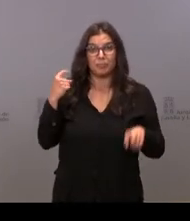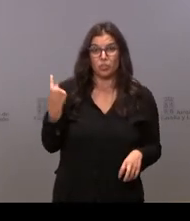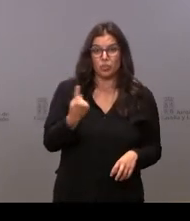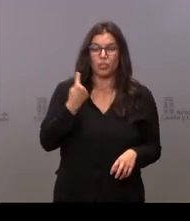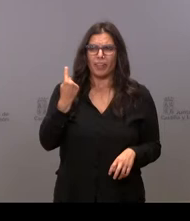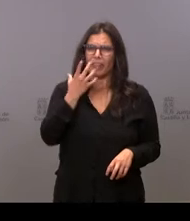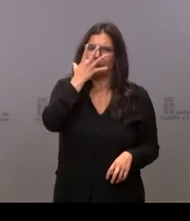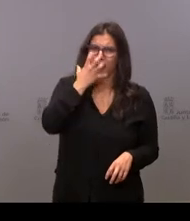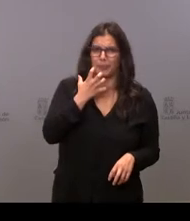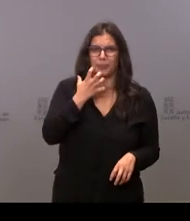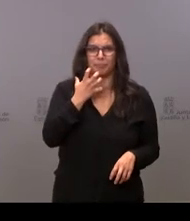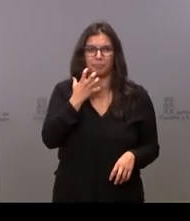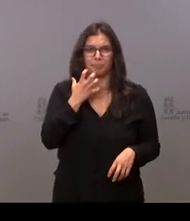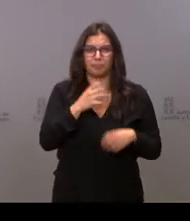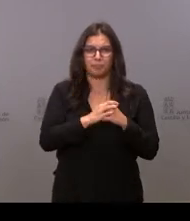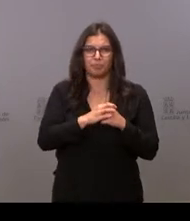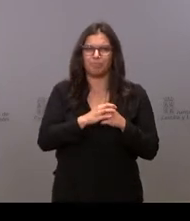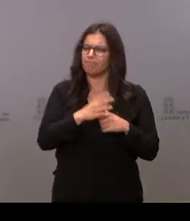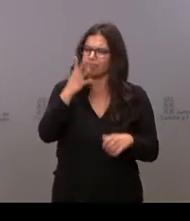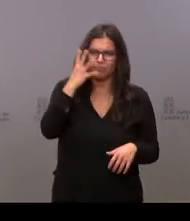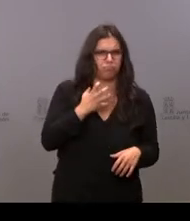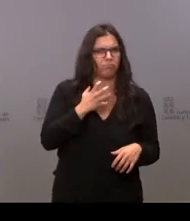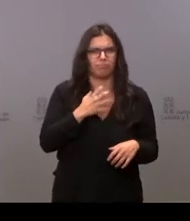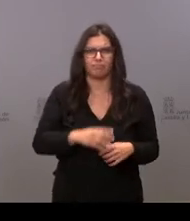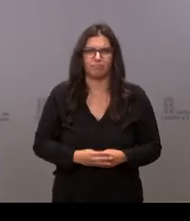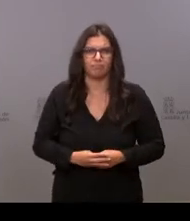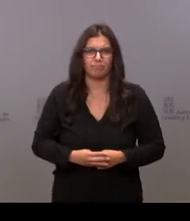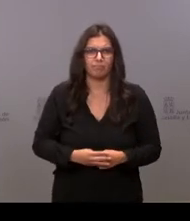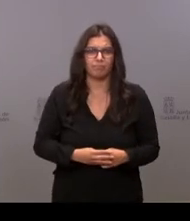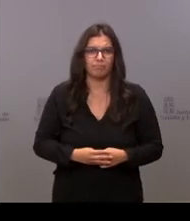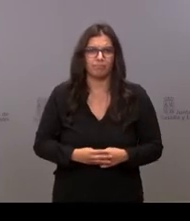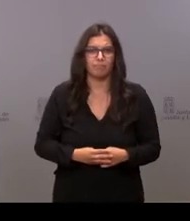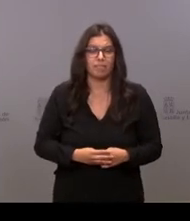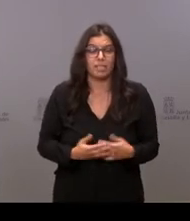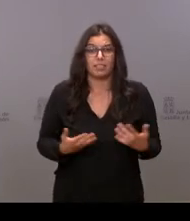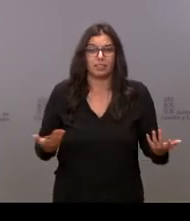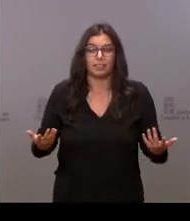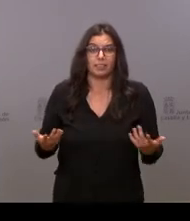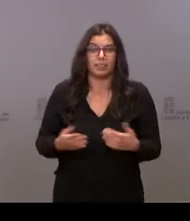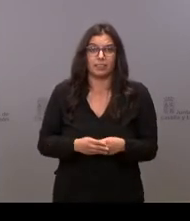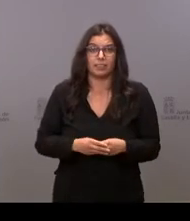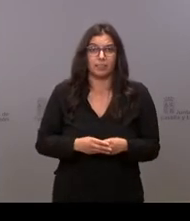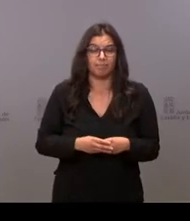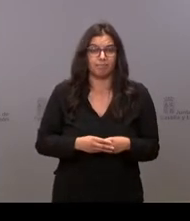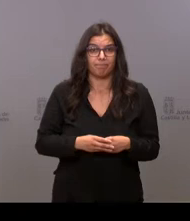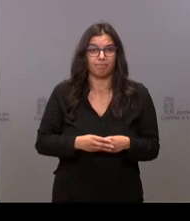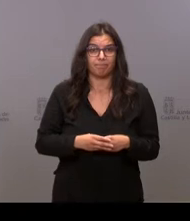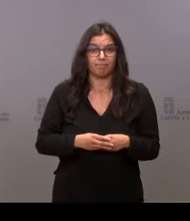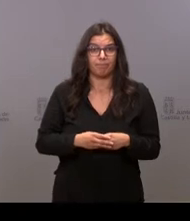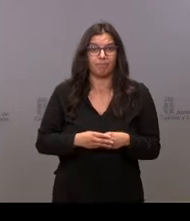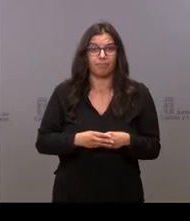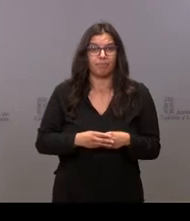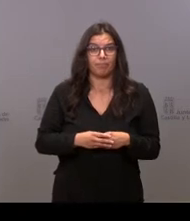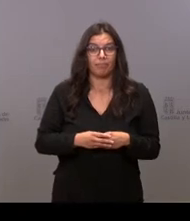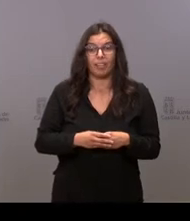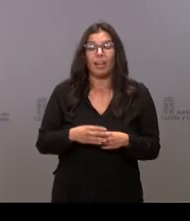muy triste, es muy triste y el estar simplemente acompañado por